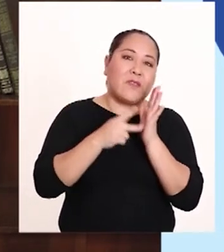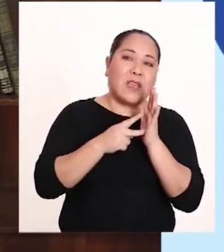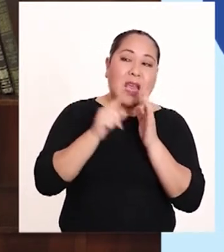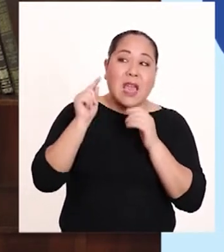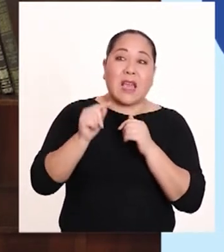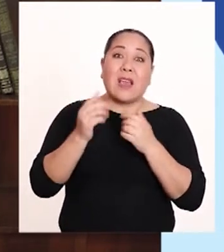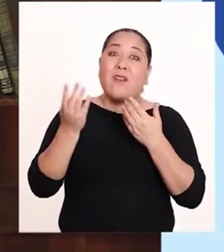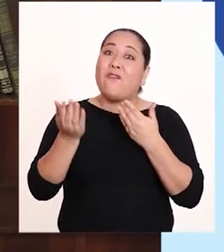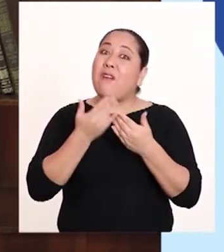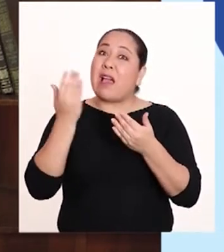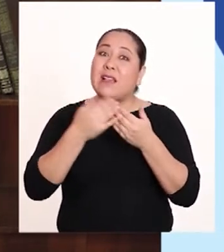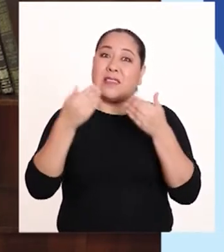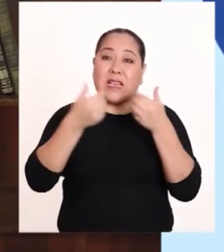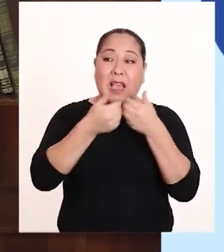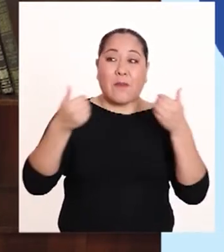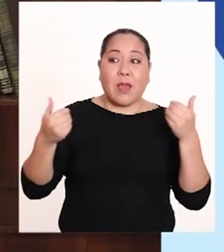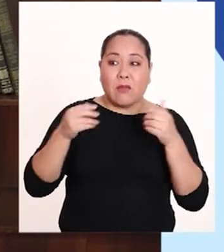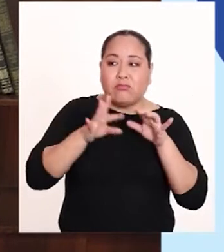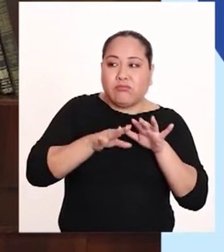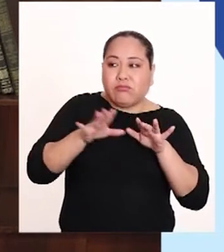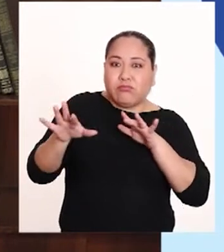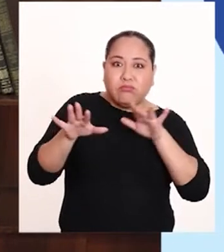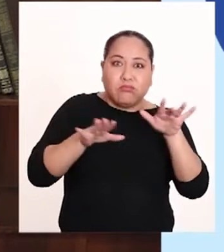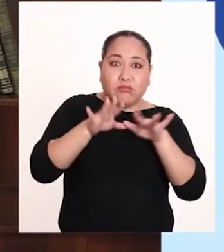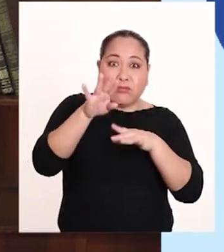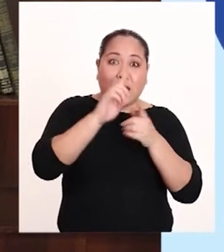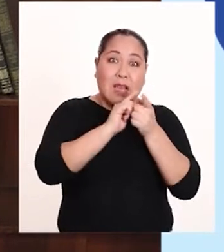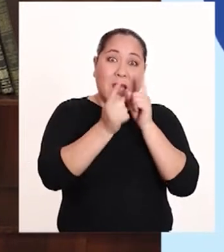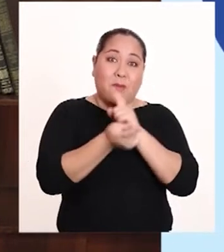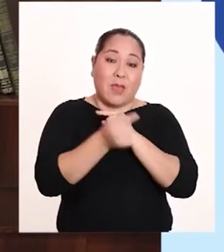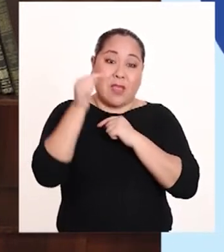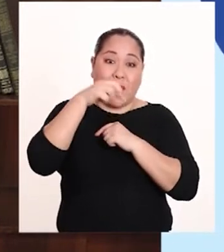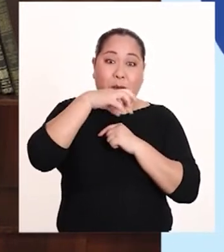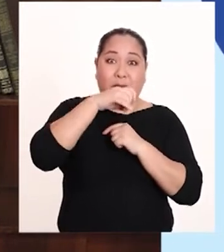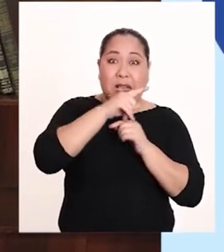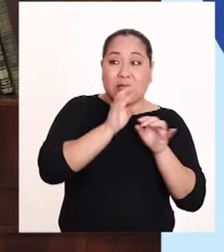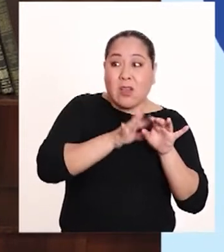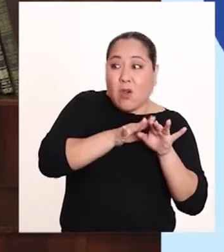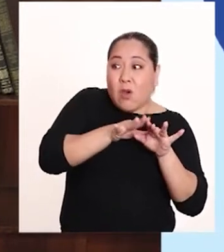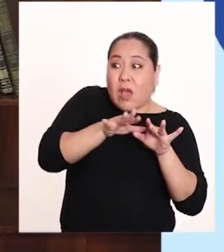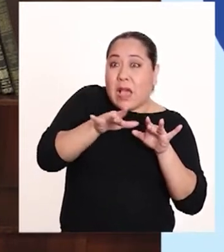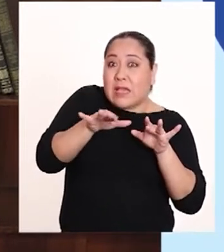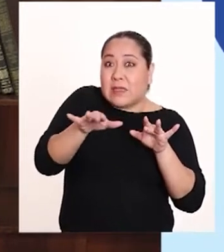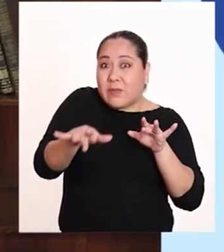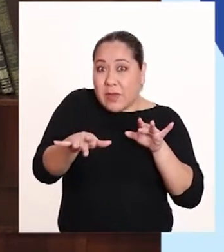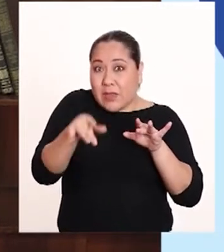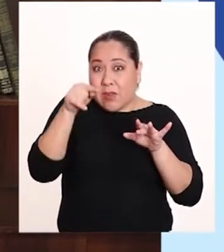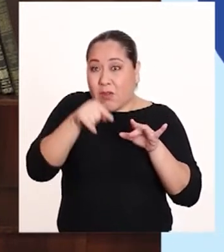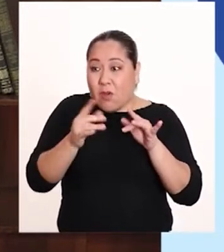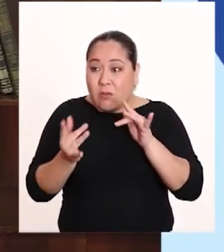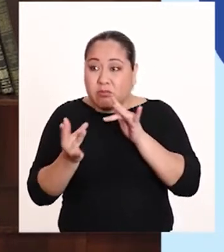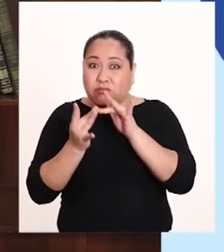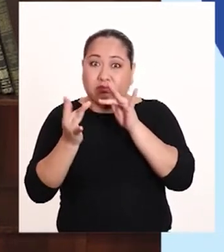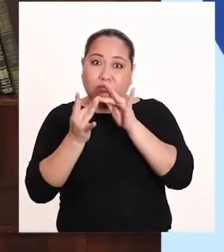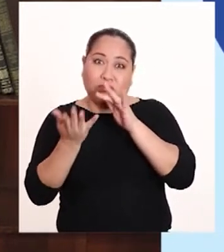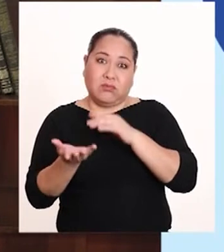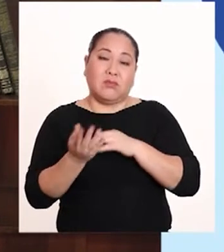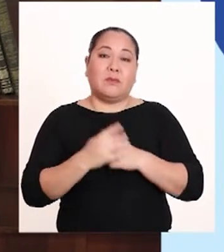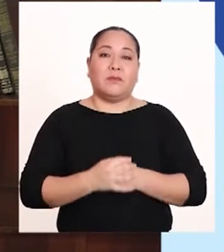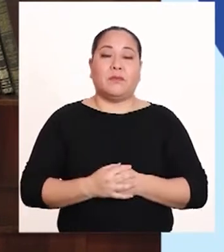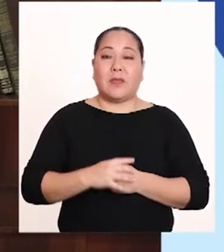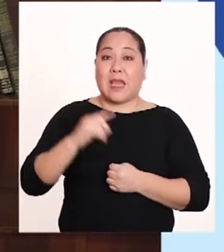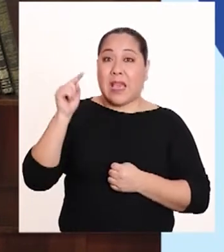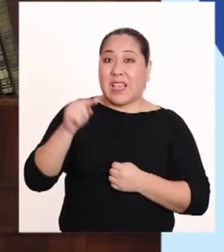sea, de separarse, migrar o moverse desde el plástico hacia el medio con el que están en